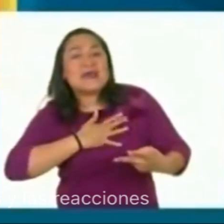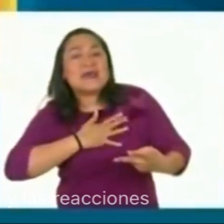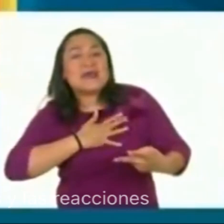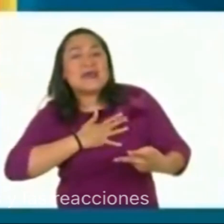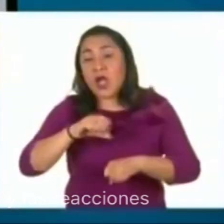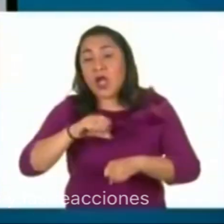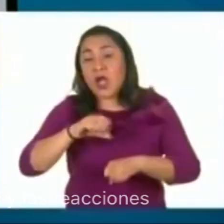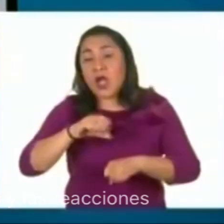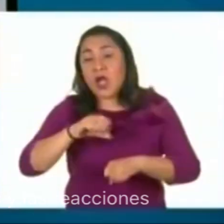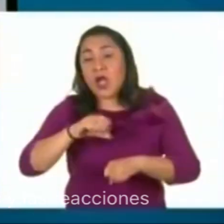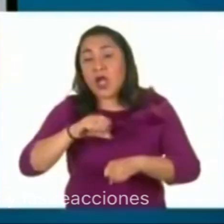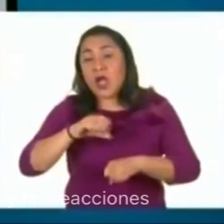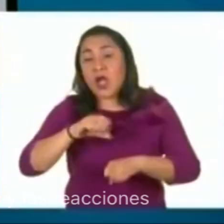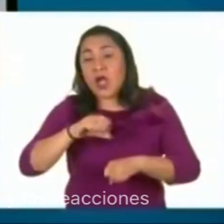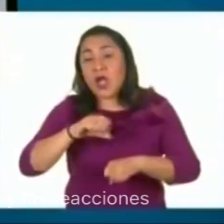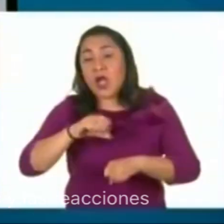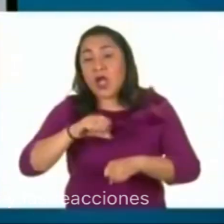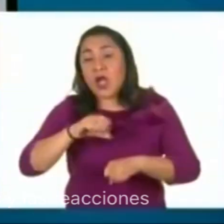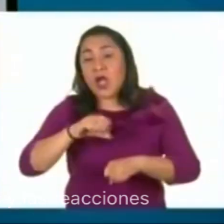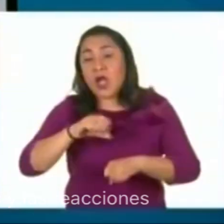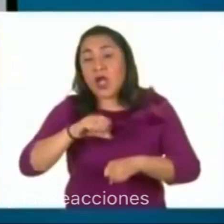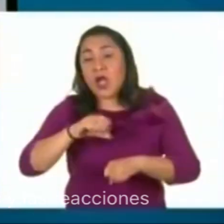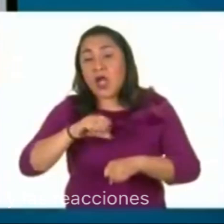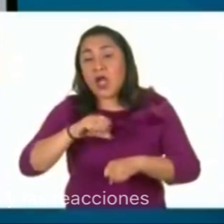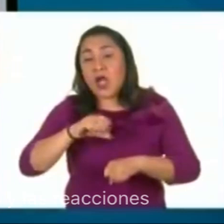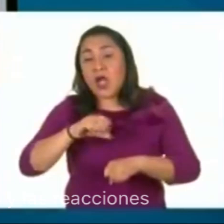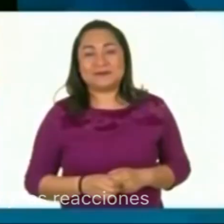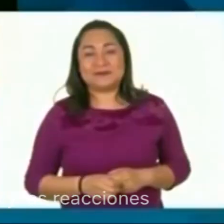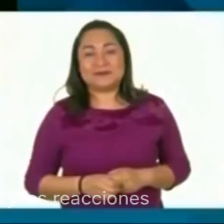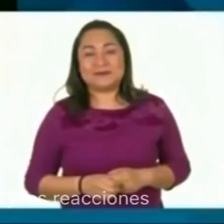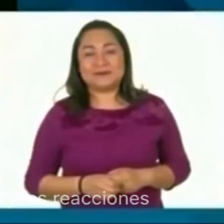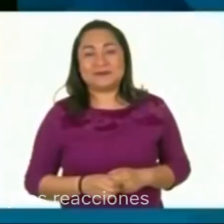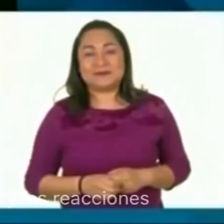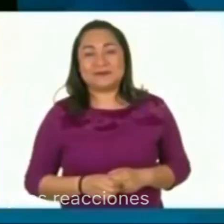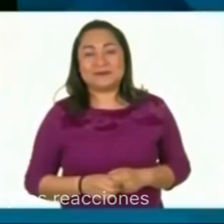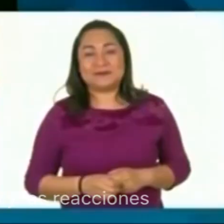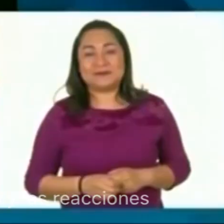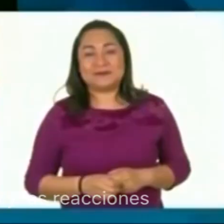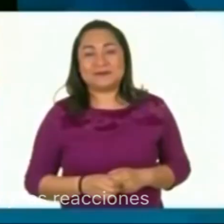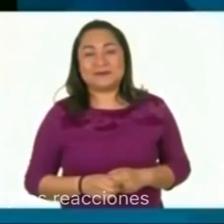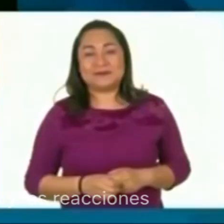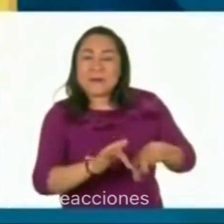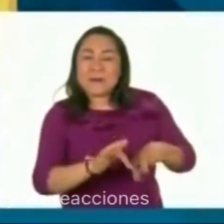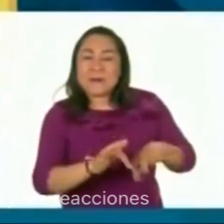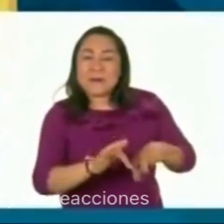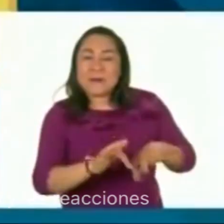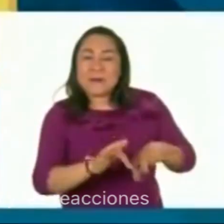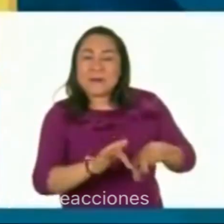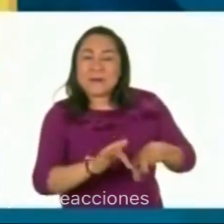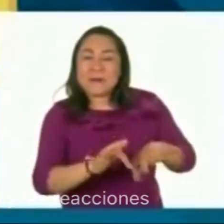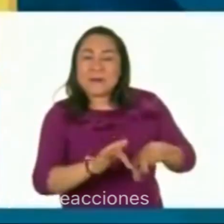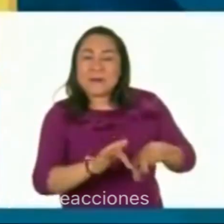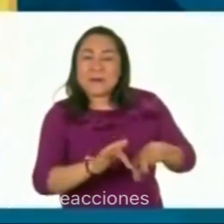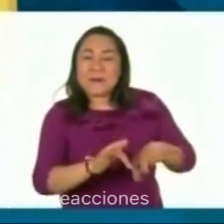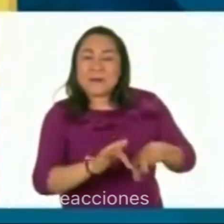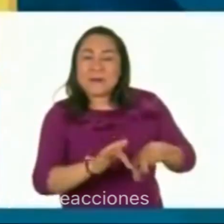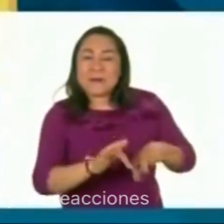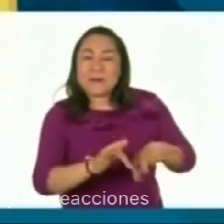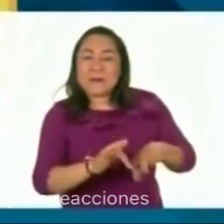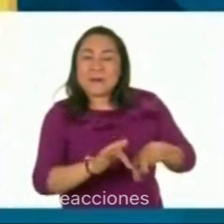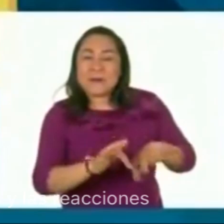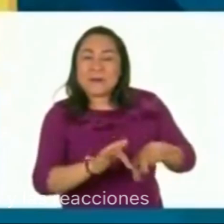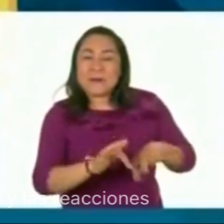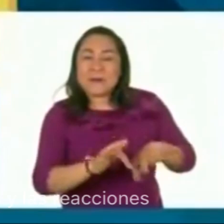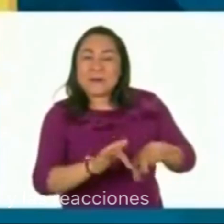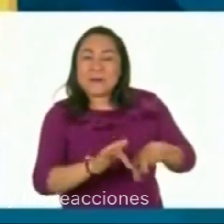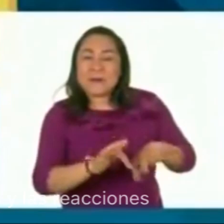pasa nuestra vida cotidiana. Las leyes van cambiando de acuerdo a los cambios en la sociedad. Imaginemos que vivimos en el mundo de los robots y que cada uno